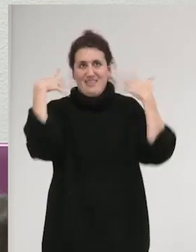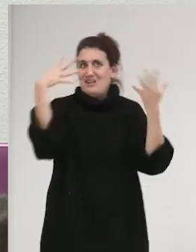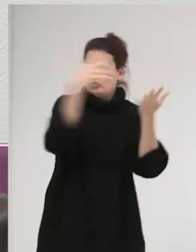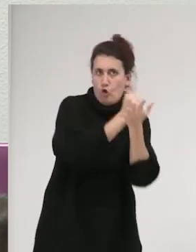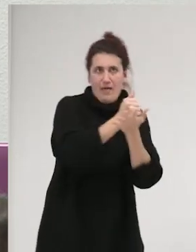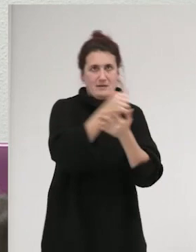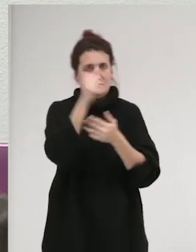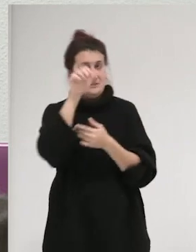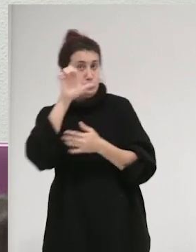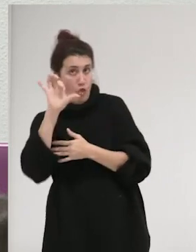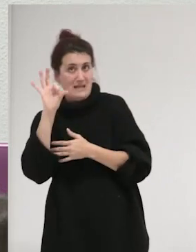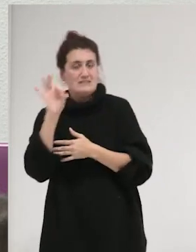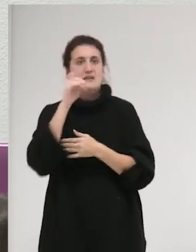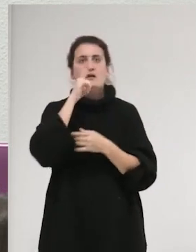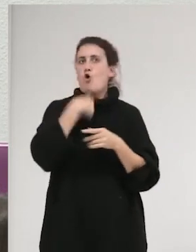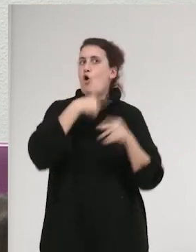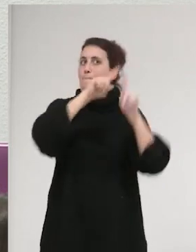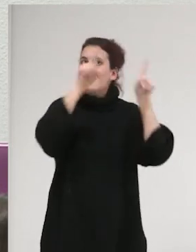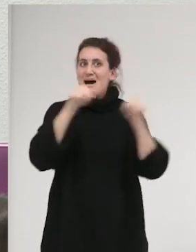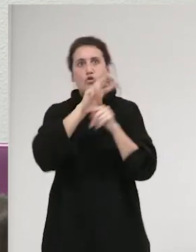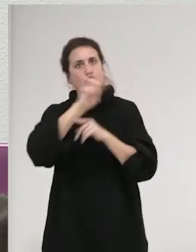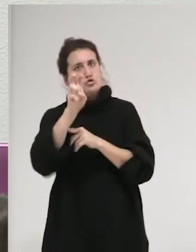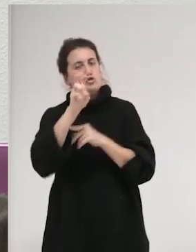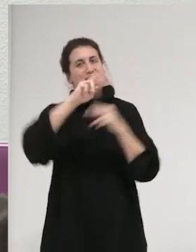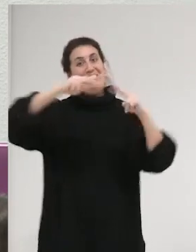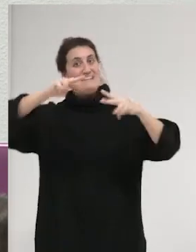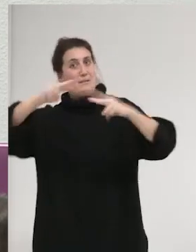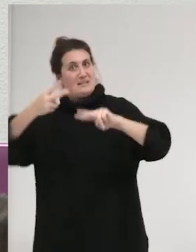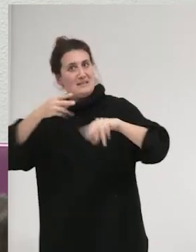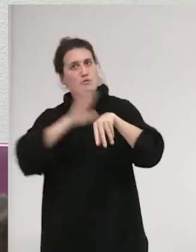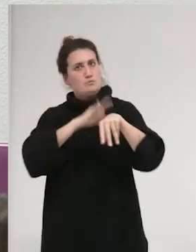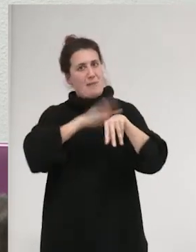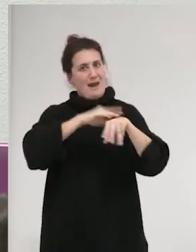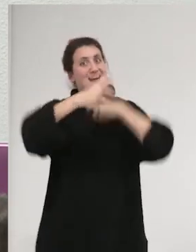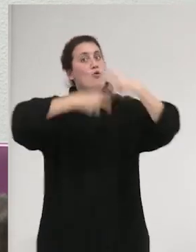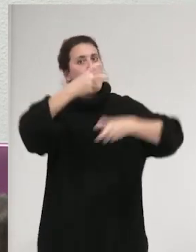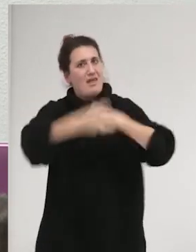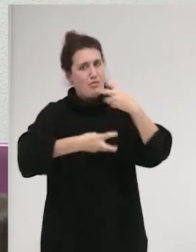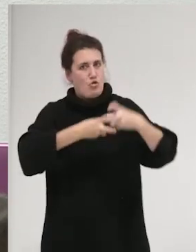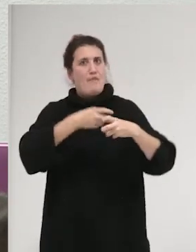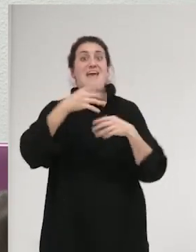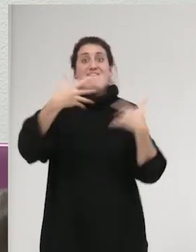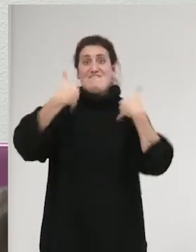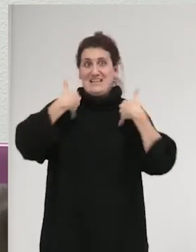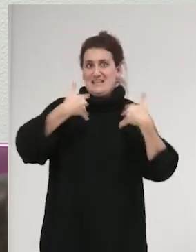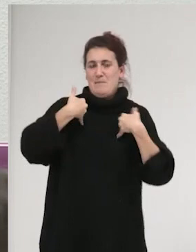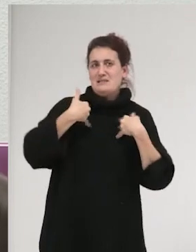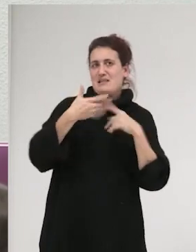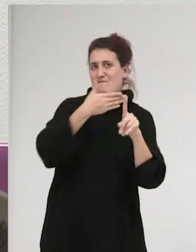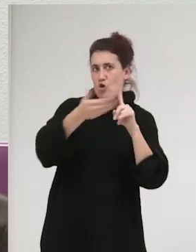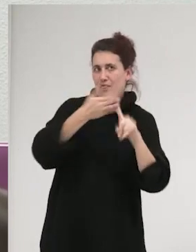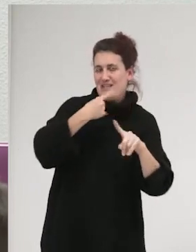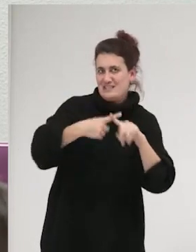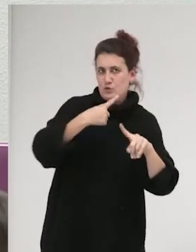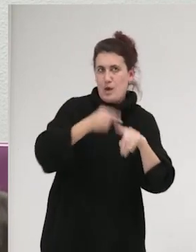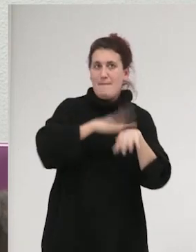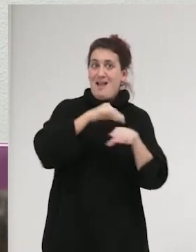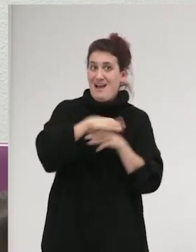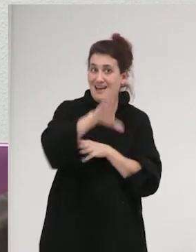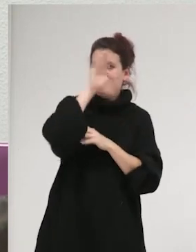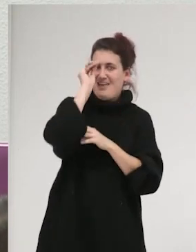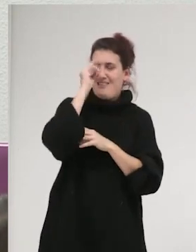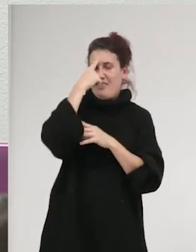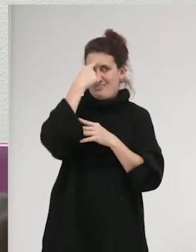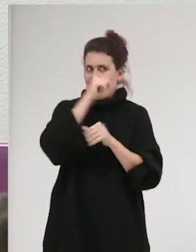otros marcos interpretativos para la recuperación de las víctimas de violencia sexual y que, de alguna forma, puedan entenderla de formas más